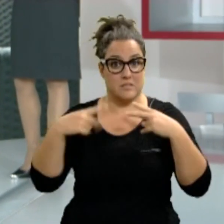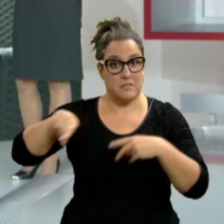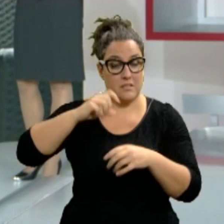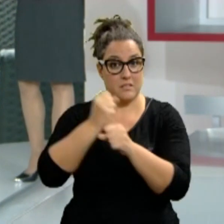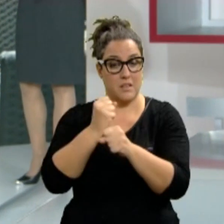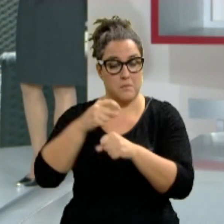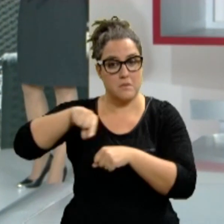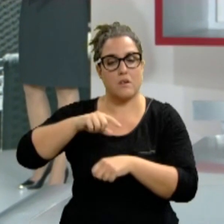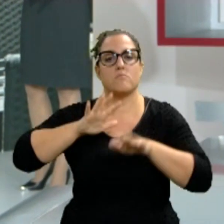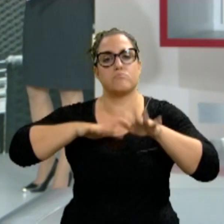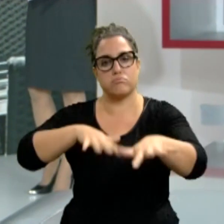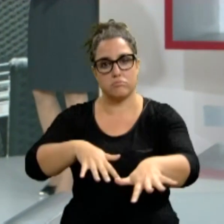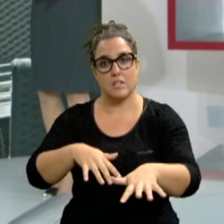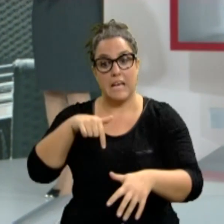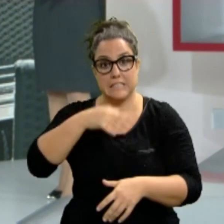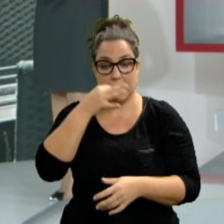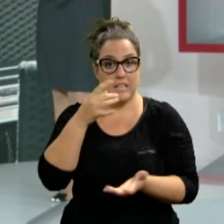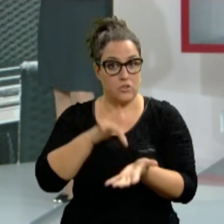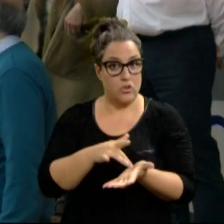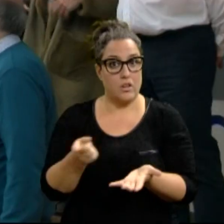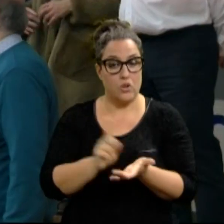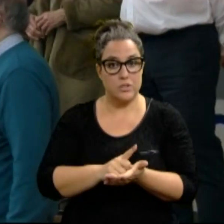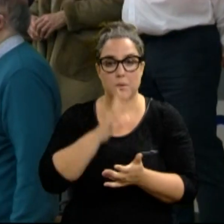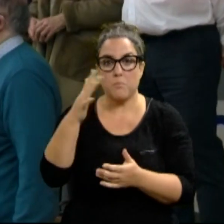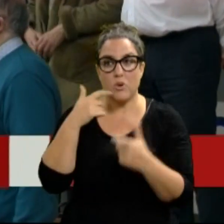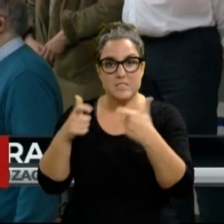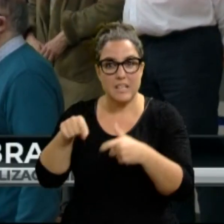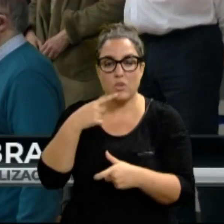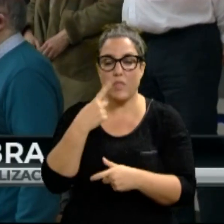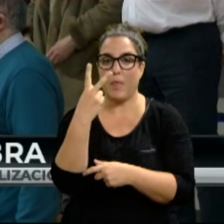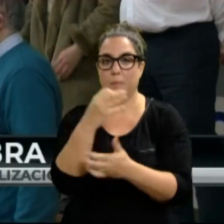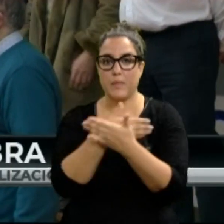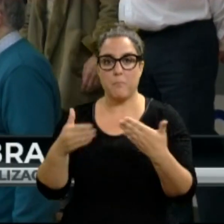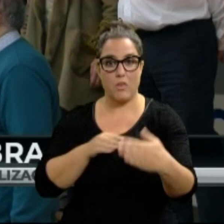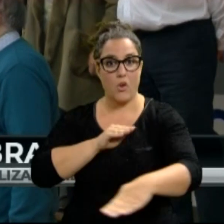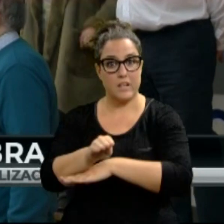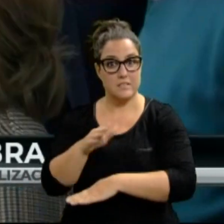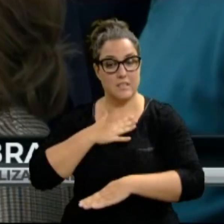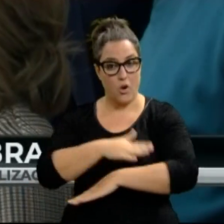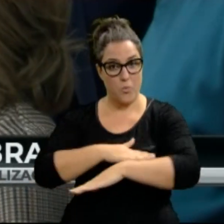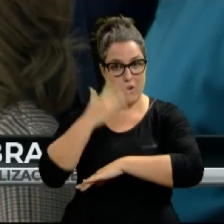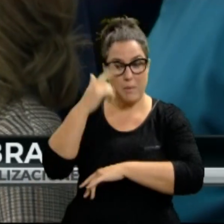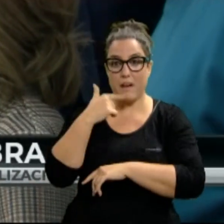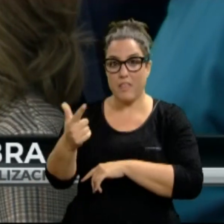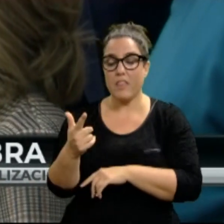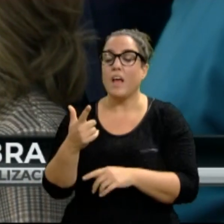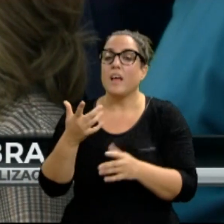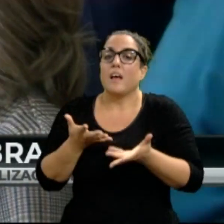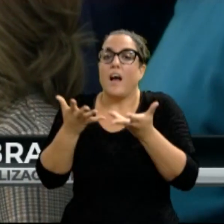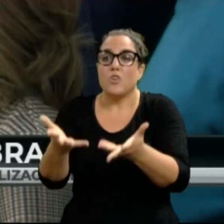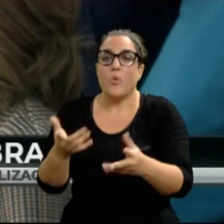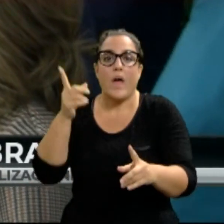será esta misma tarde. Desde el sector aseguran que los 20 millones de ayudas anunciados por el gobierno de Navarra solo sirven, dicen, para